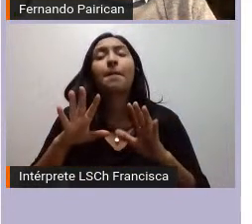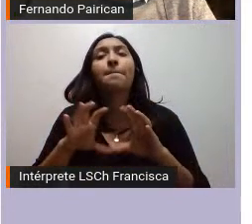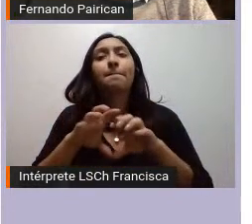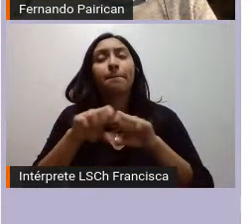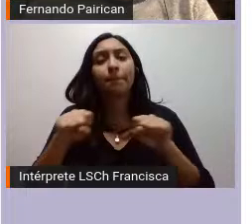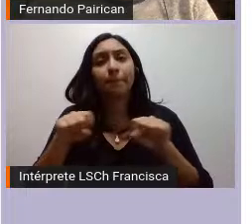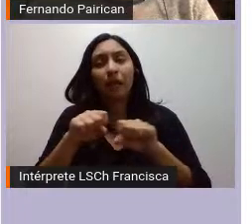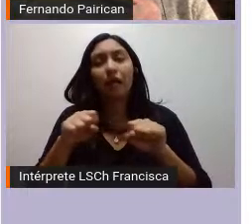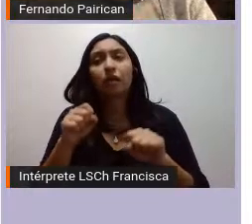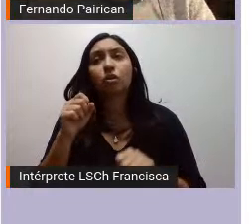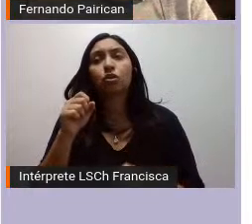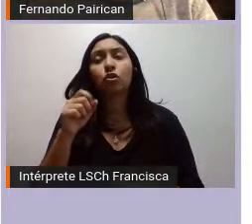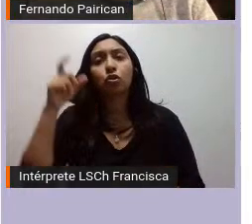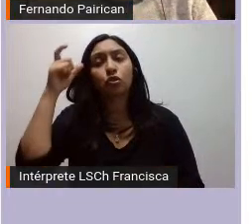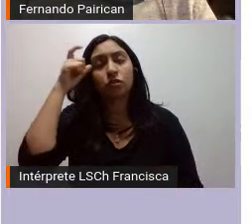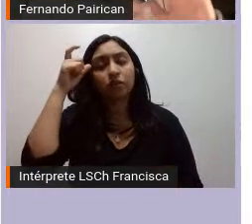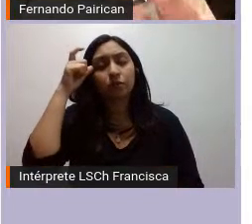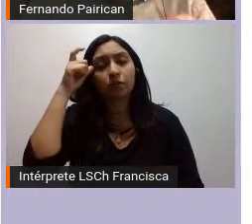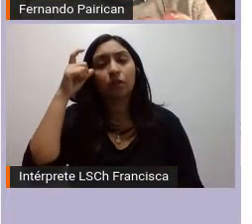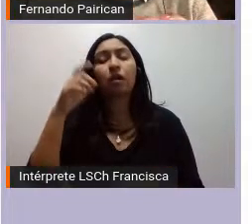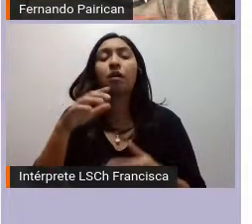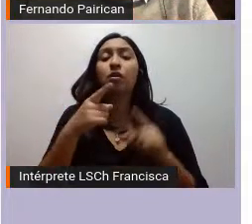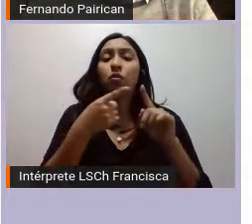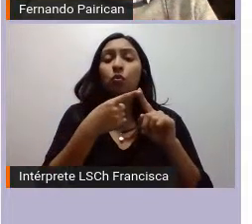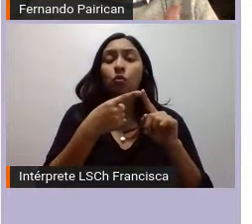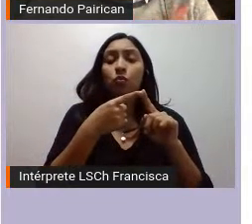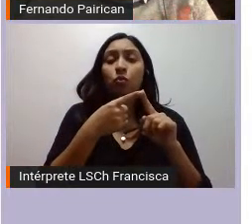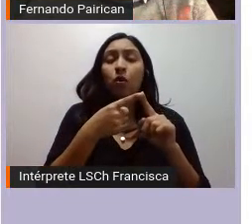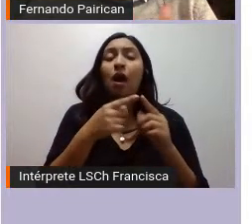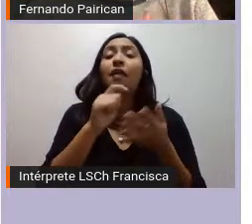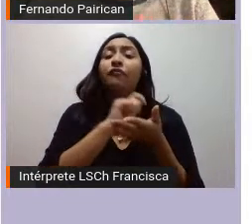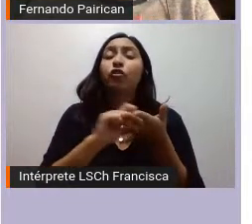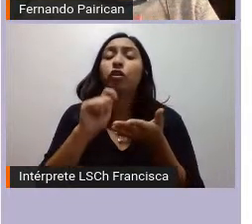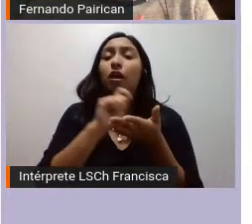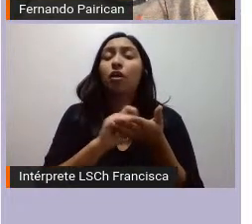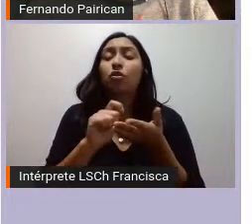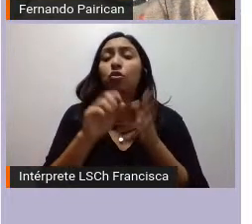Constitución, que es plurinacionalidad y autodeterminación.